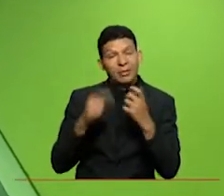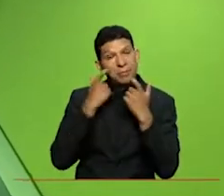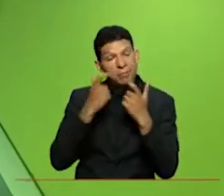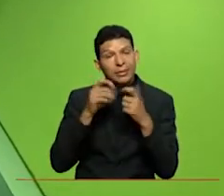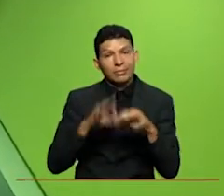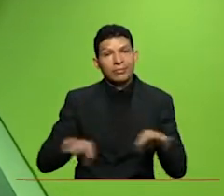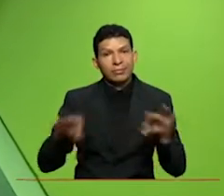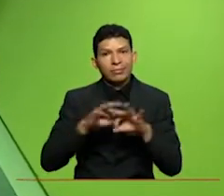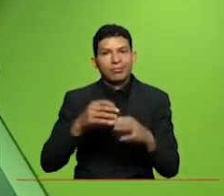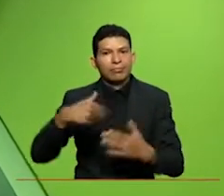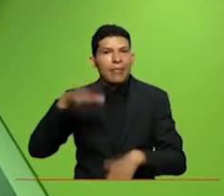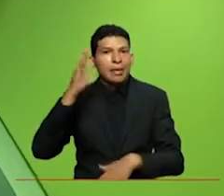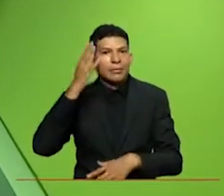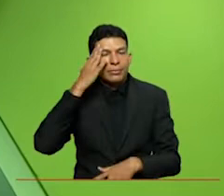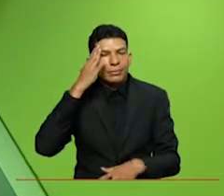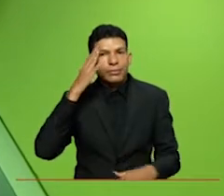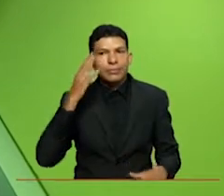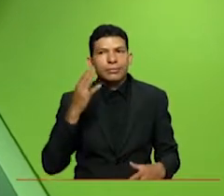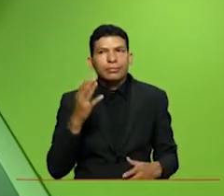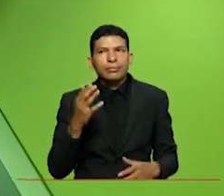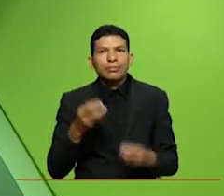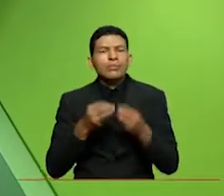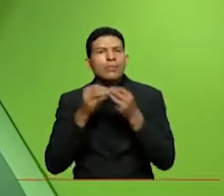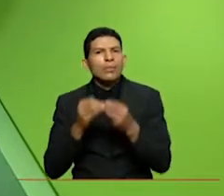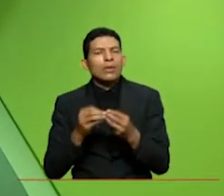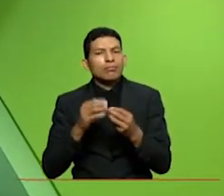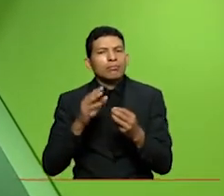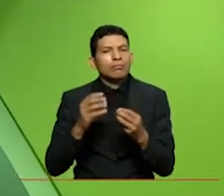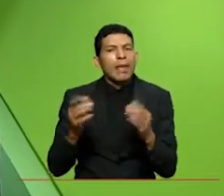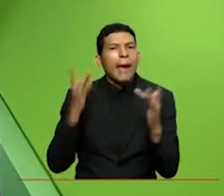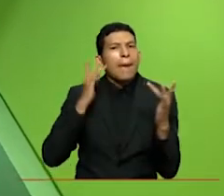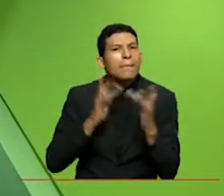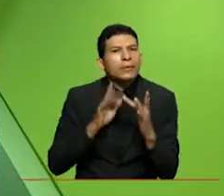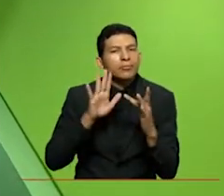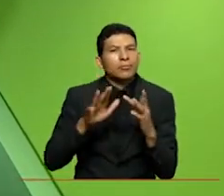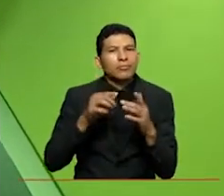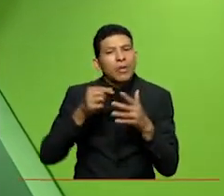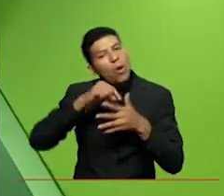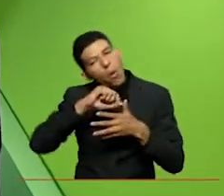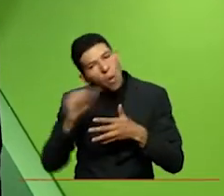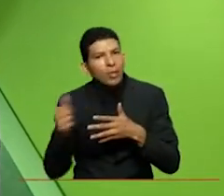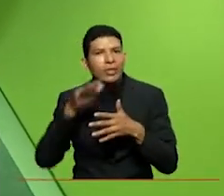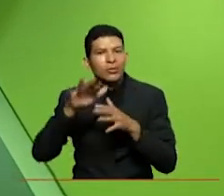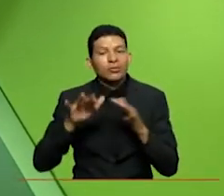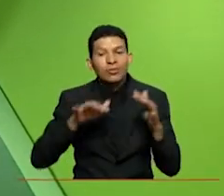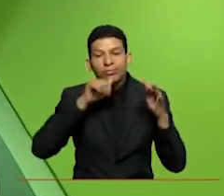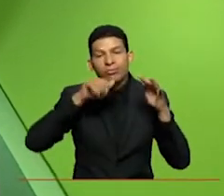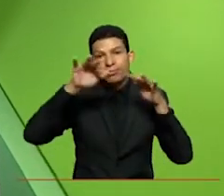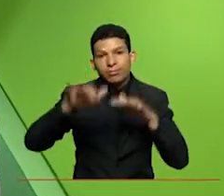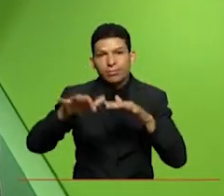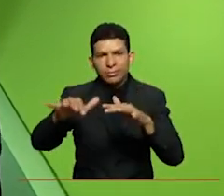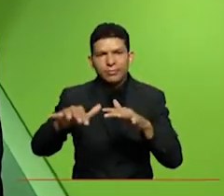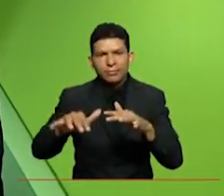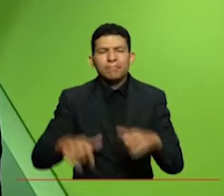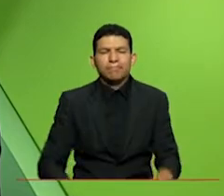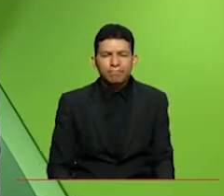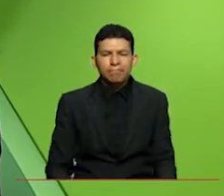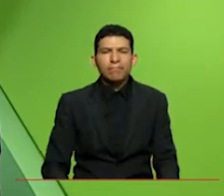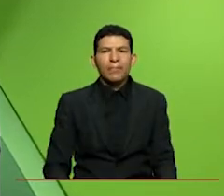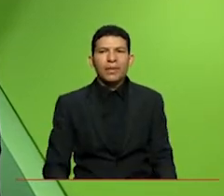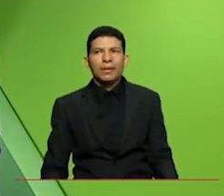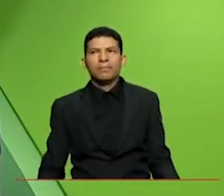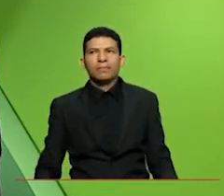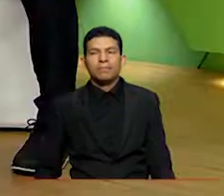importante más allá de que de alguna manera haga parte también de la de la otra macro cuenca digámoslo de esa manera si wilson